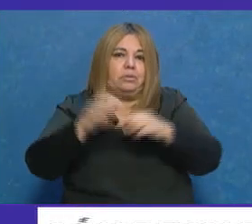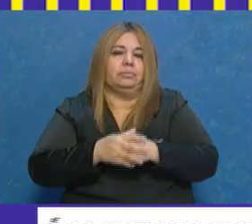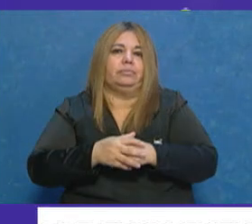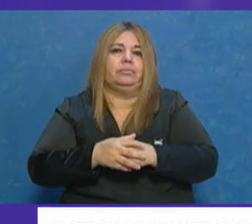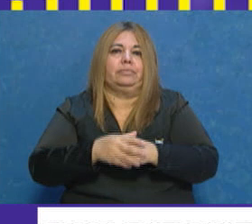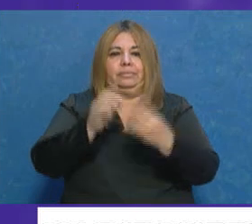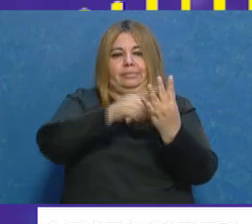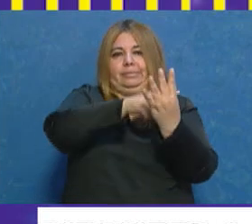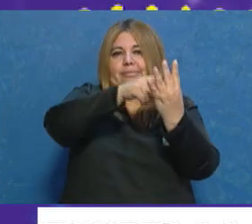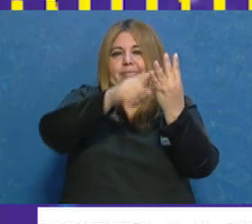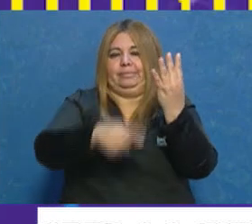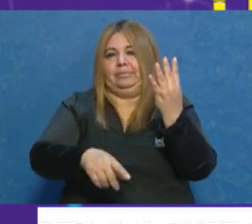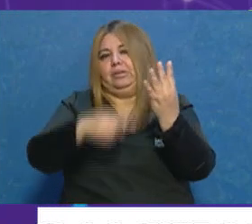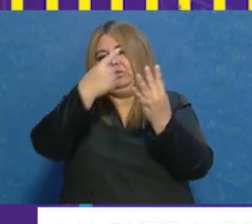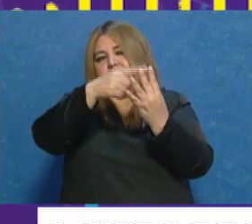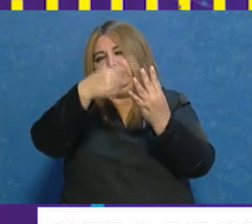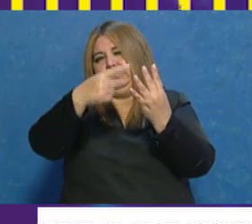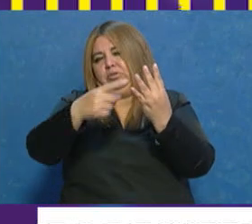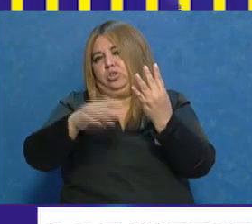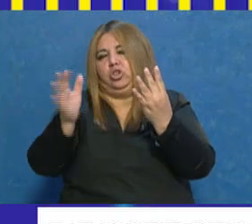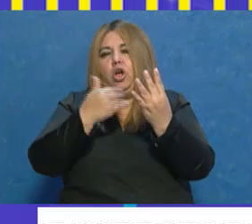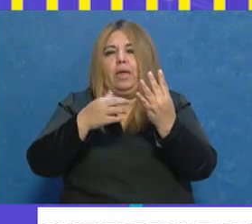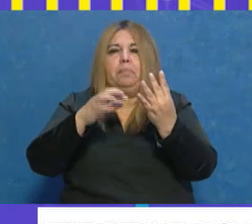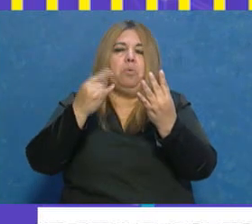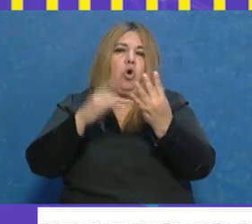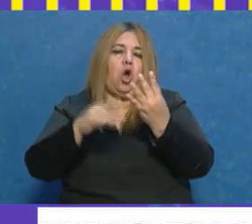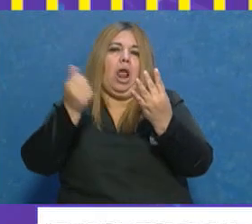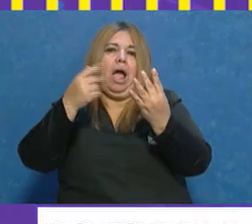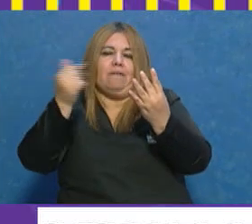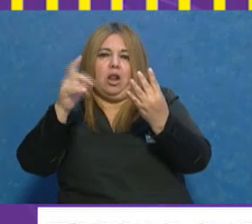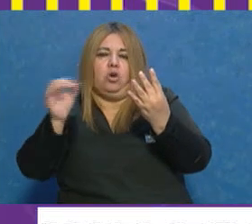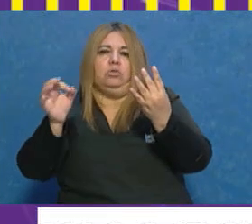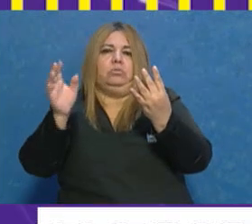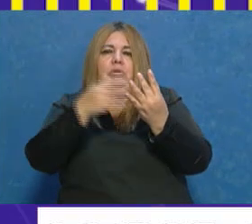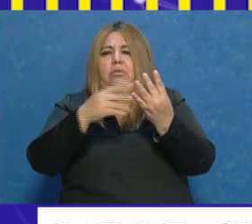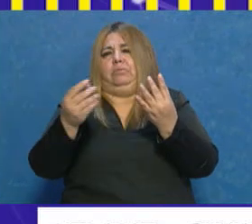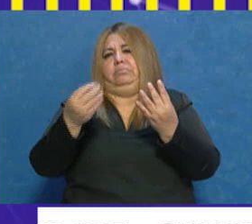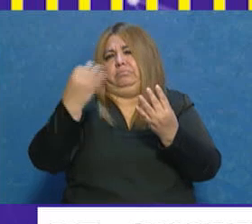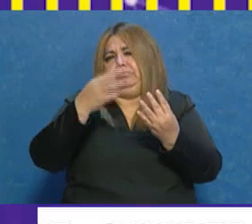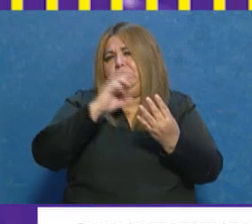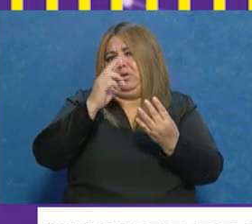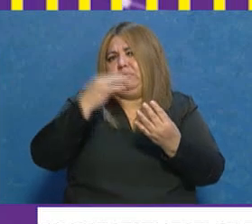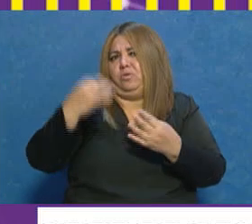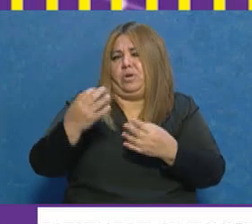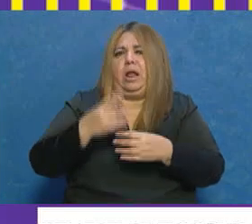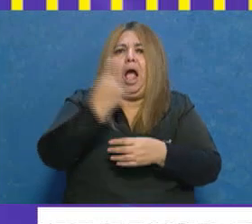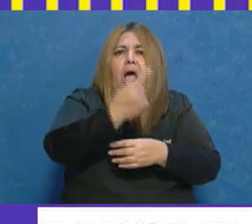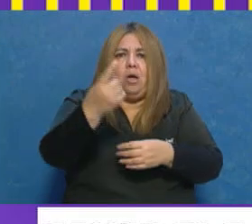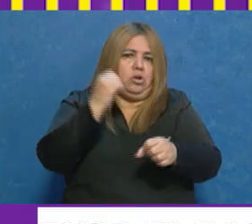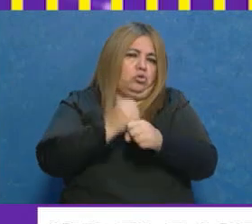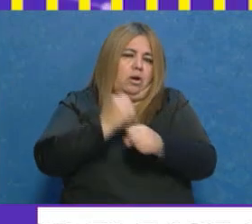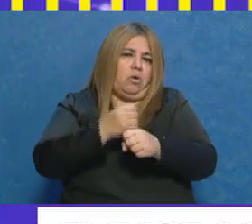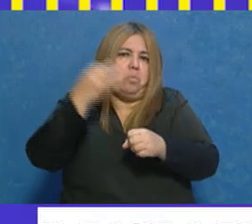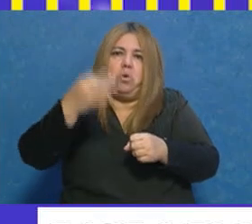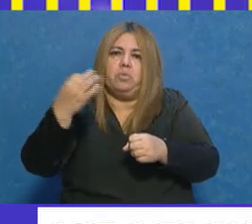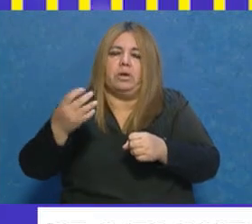bueno, tanto Gabriela Ábalos, Norma Yácero, o Irene Pujol, son excelentes, nos conocemos hace muchos años y cada una es muy buena en lo suyo. Yo no tengo